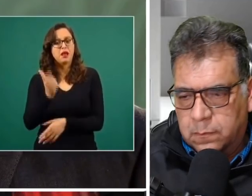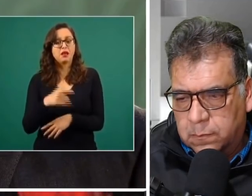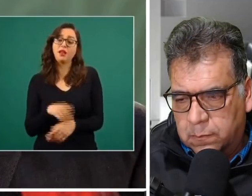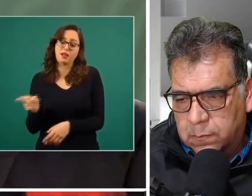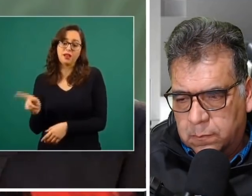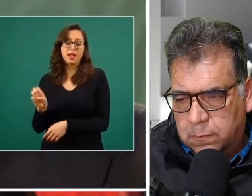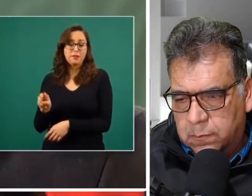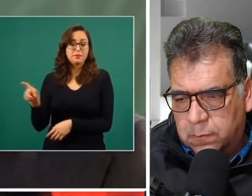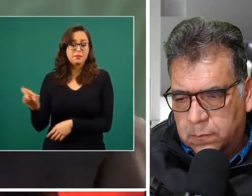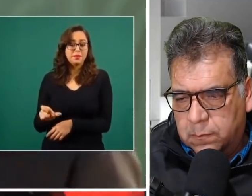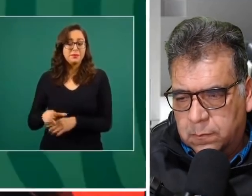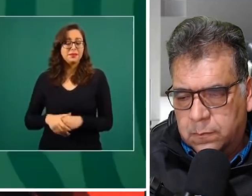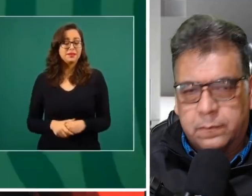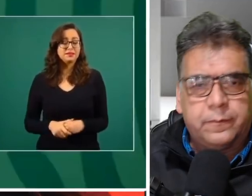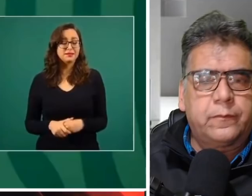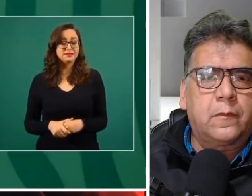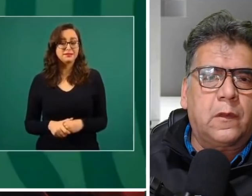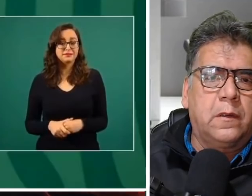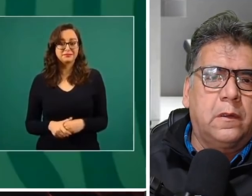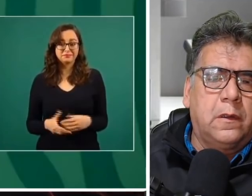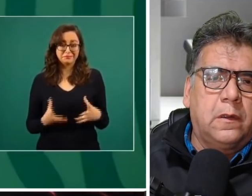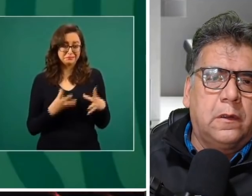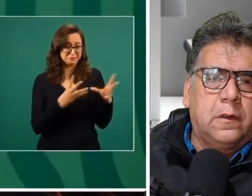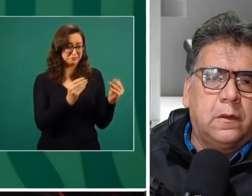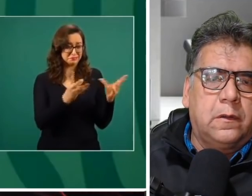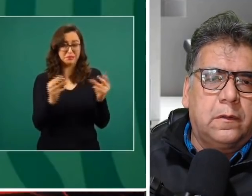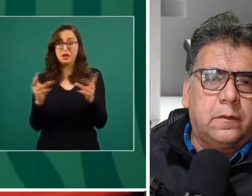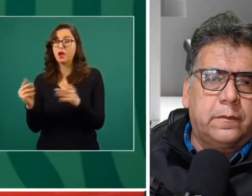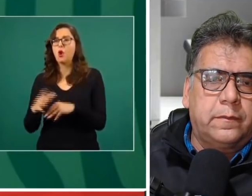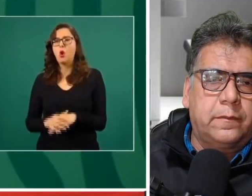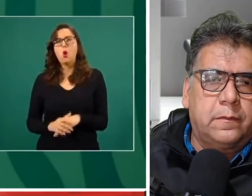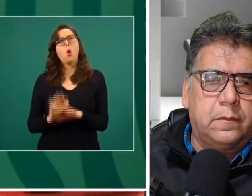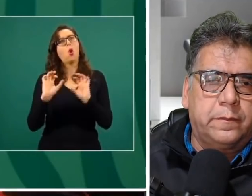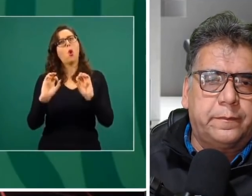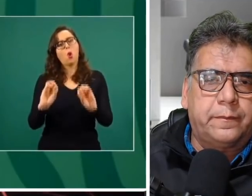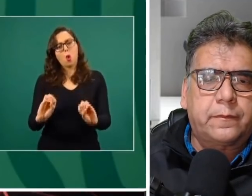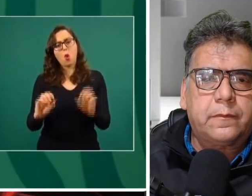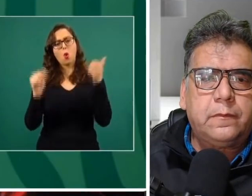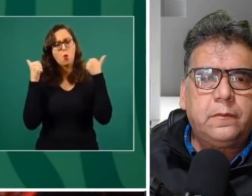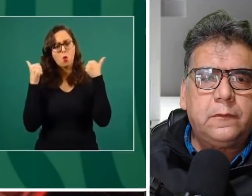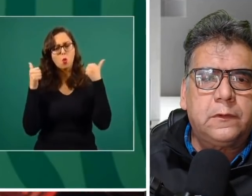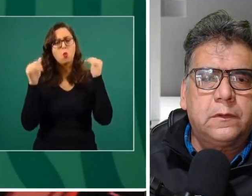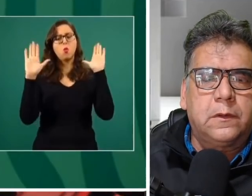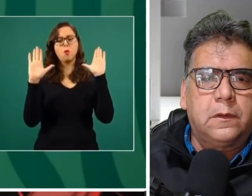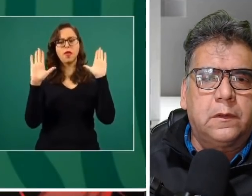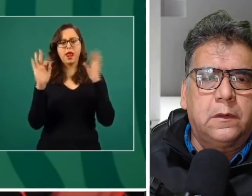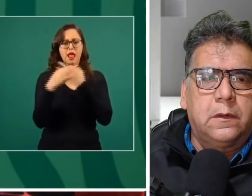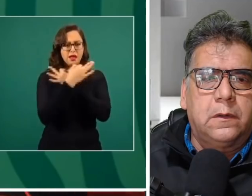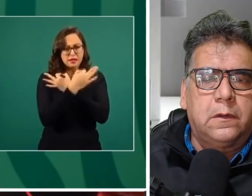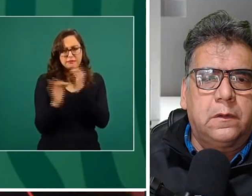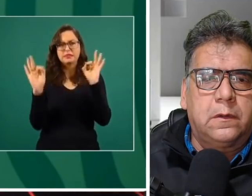y así como es bueno imagínense que se hubiese denunciado pero con más fuerza sí lo hicieron algunos